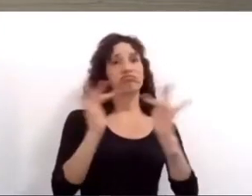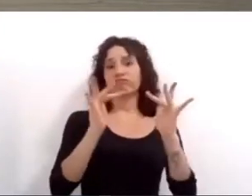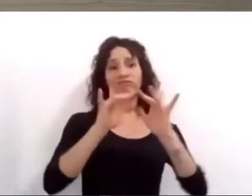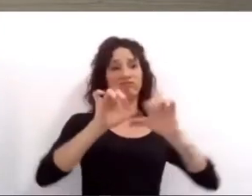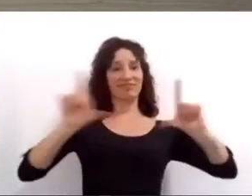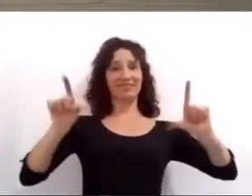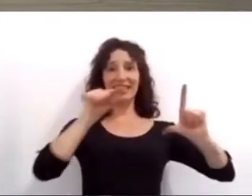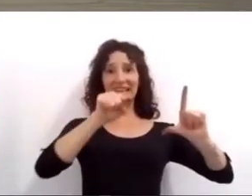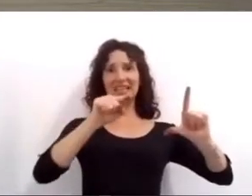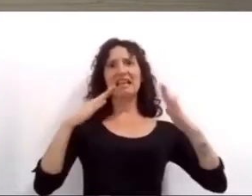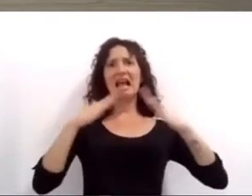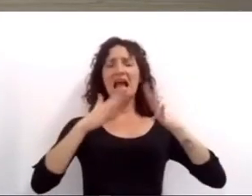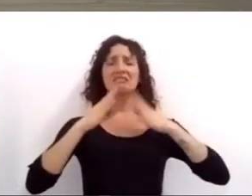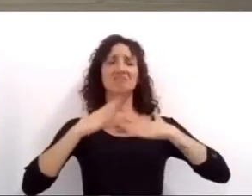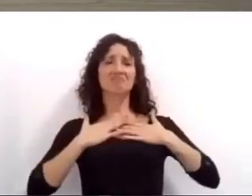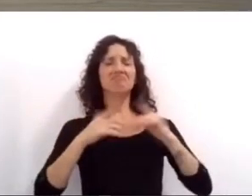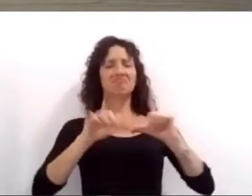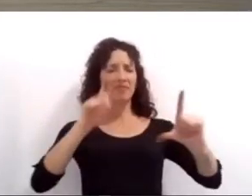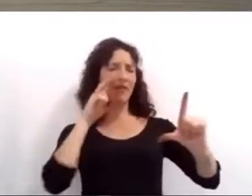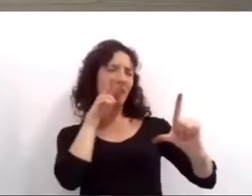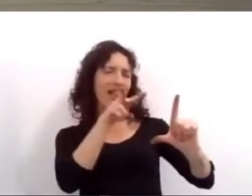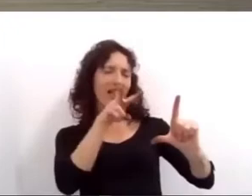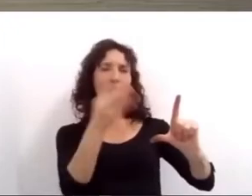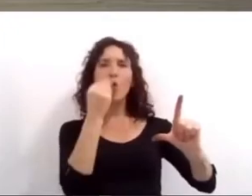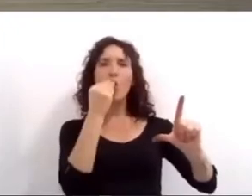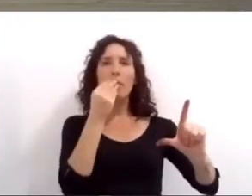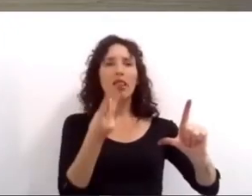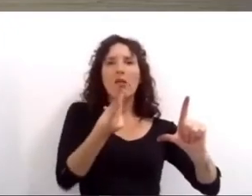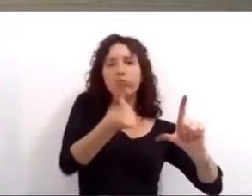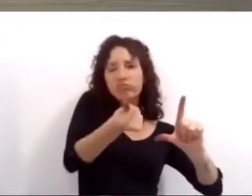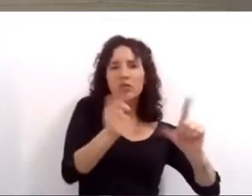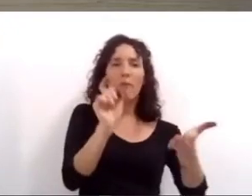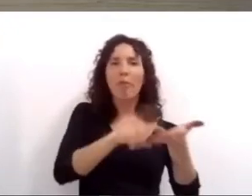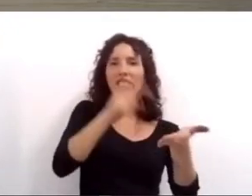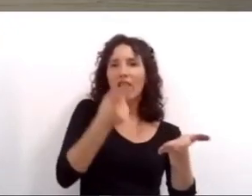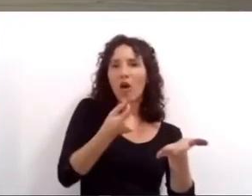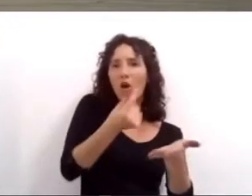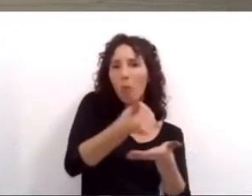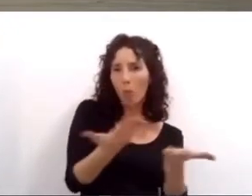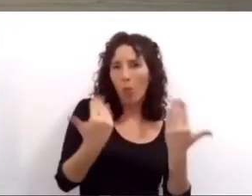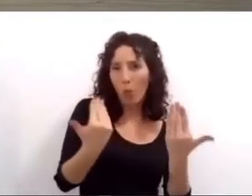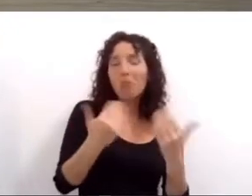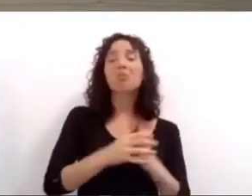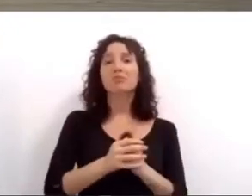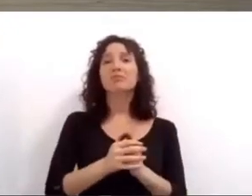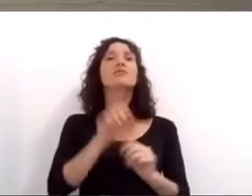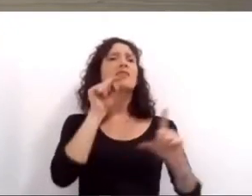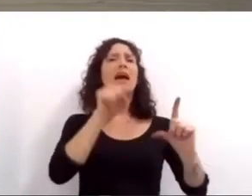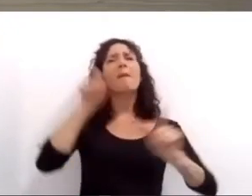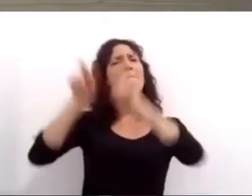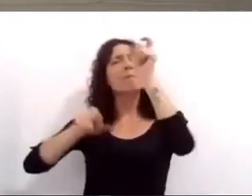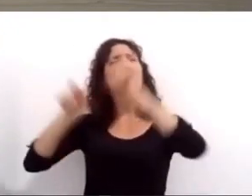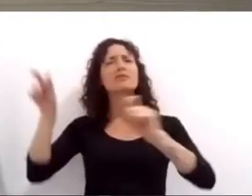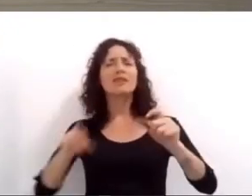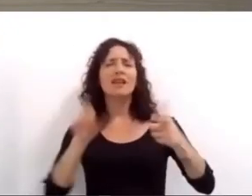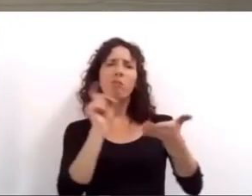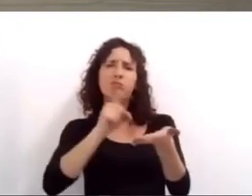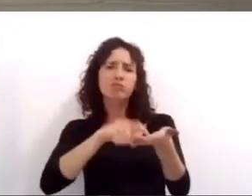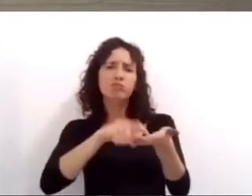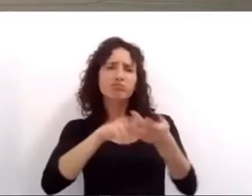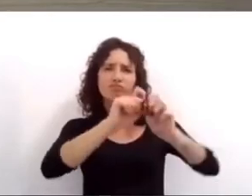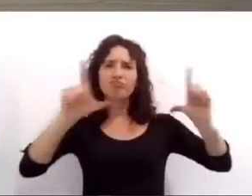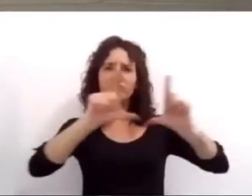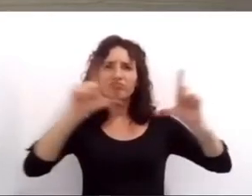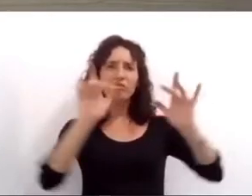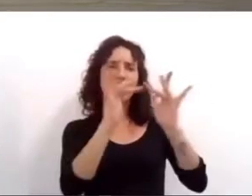rosarinas disfrutando la variedad de los sabores y la gastronomía con más de 2 millones de visitas al portal web y más de 40.000 platos vendidos